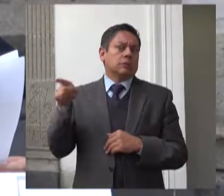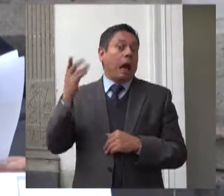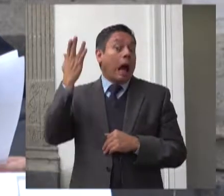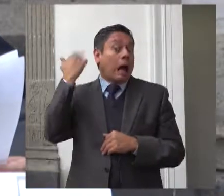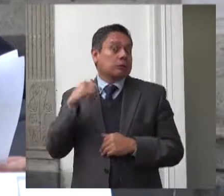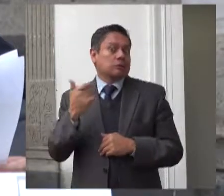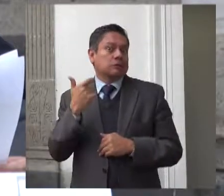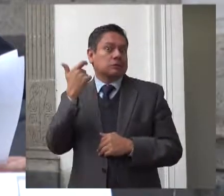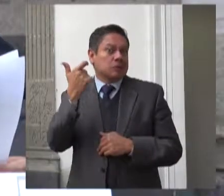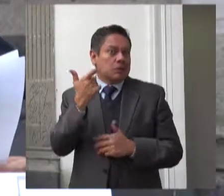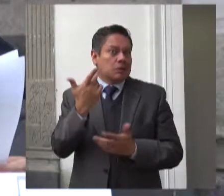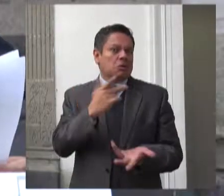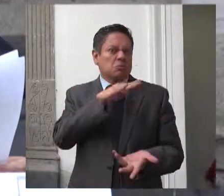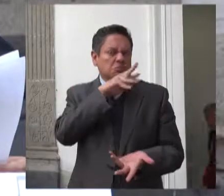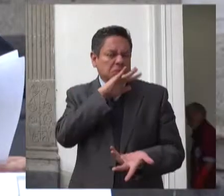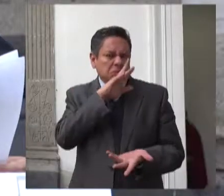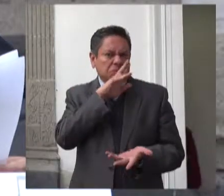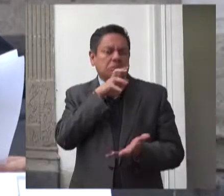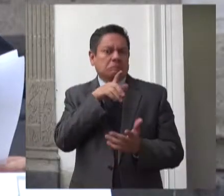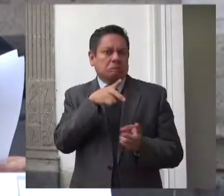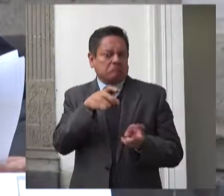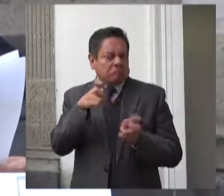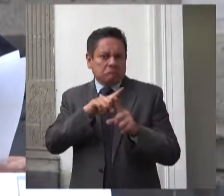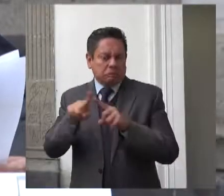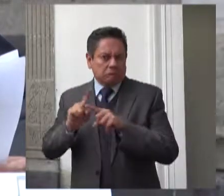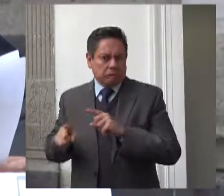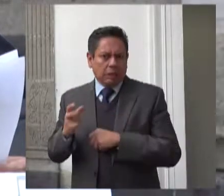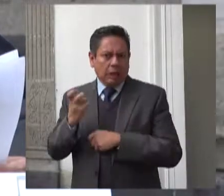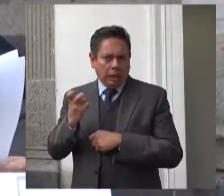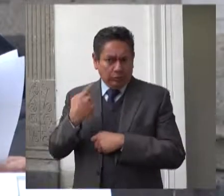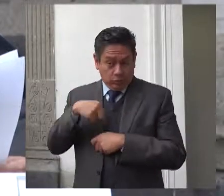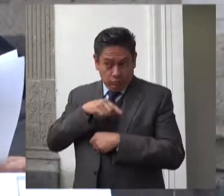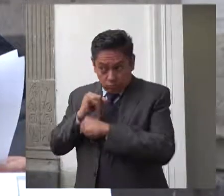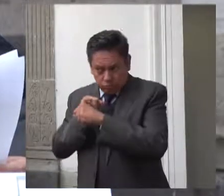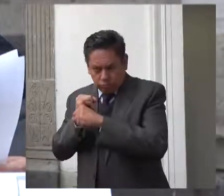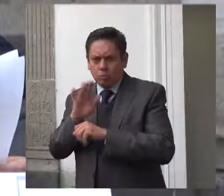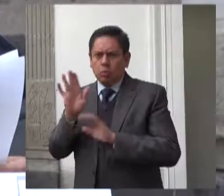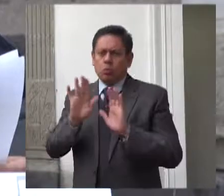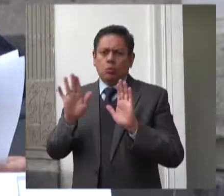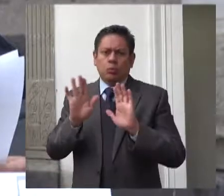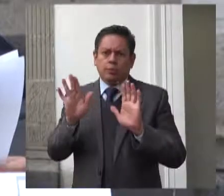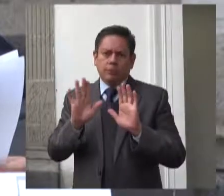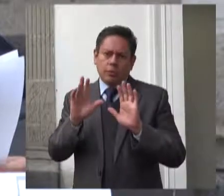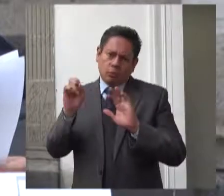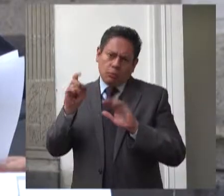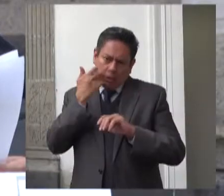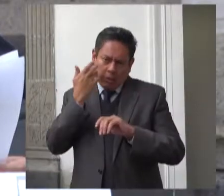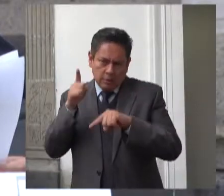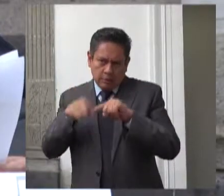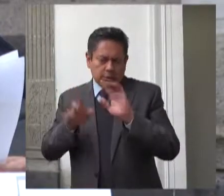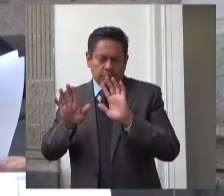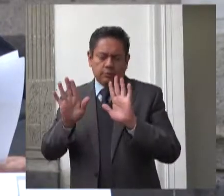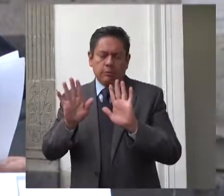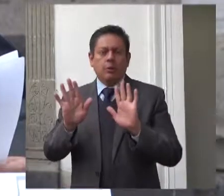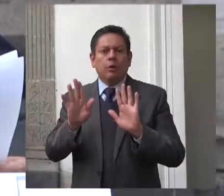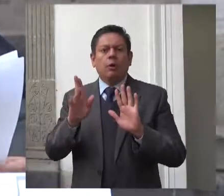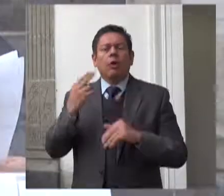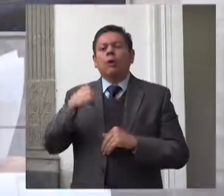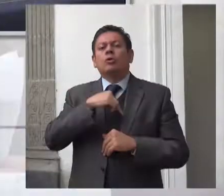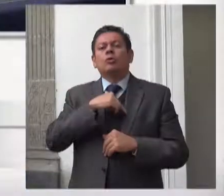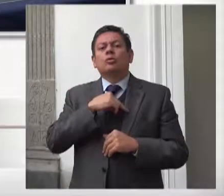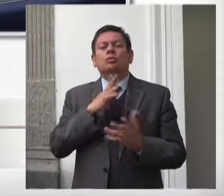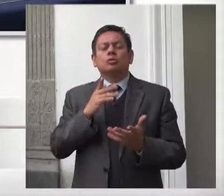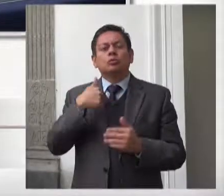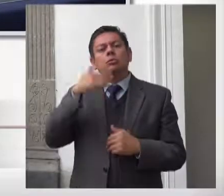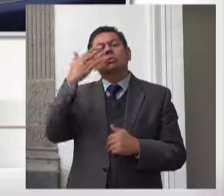los recursos públicos. Por el contrario, saludamos las medidas que tengan por objetivo un mejor